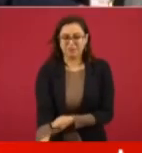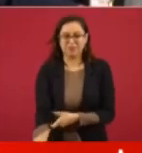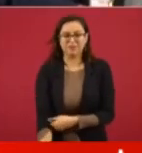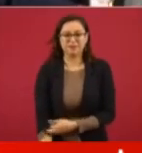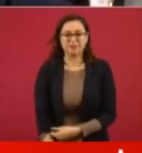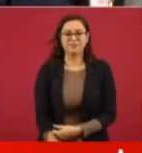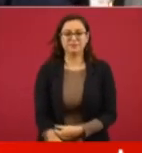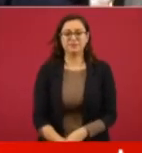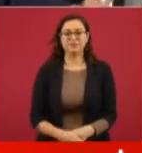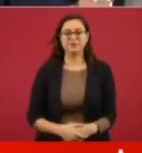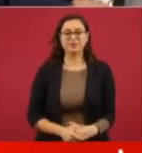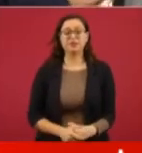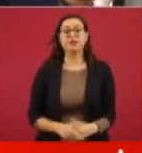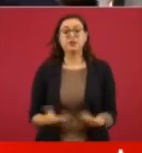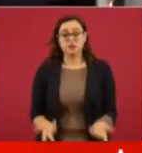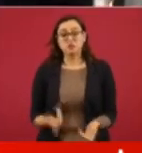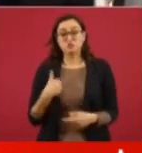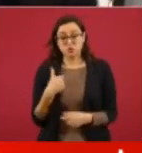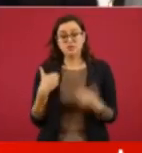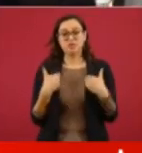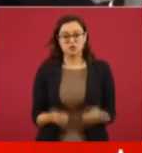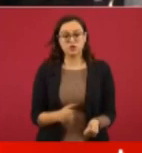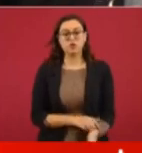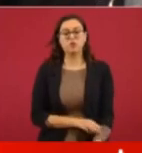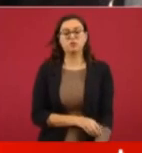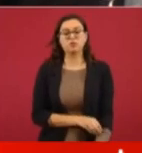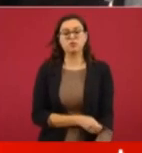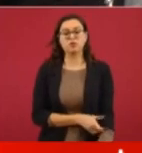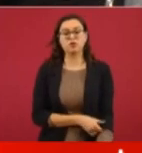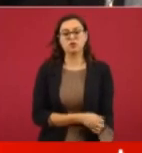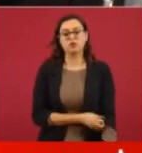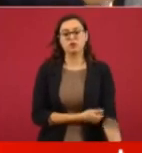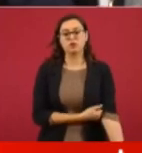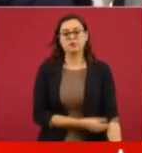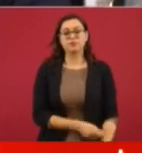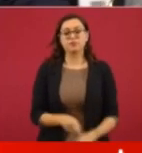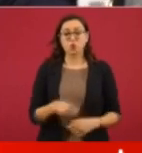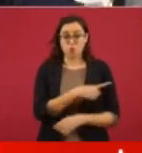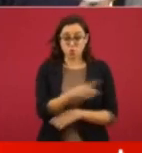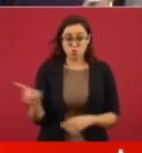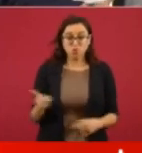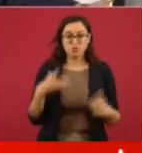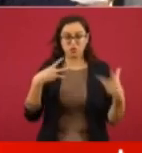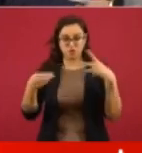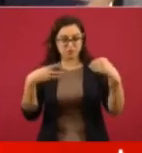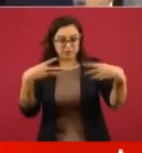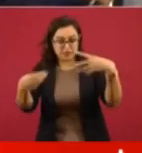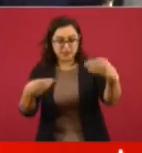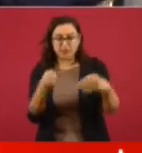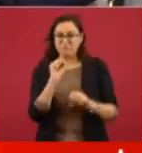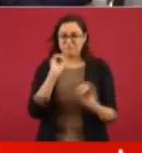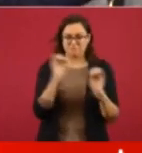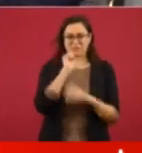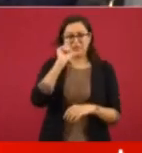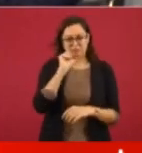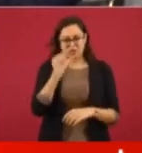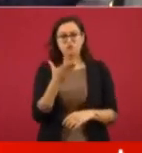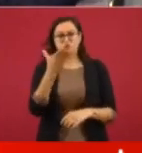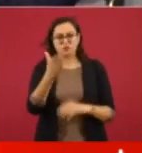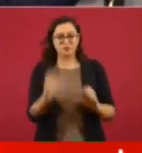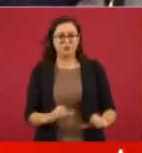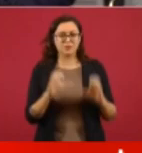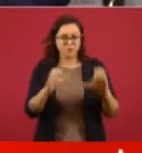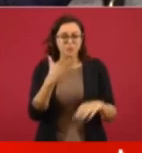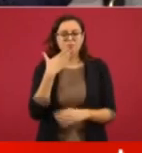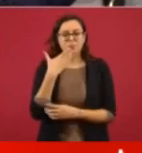se ha contagiado, pero ha cuidado, en fin. Pero bueno, en la calle las cosas son más difíciles por la cantidad de gente, en